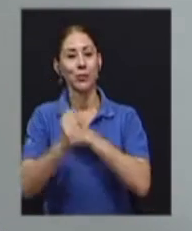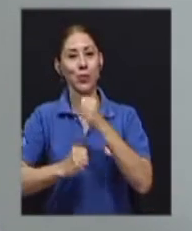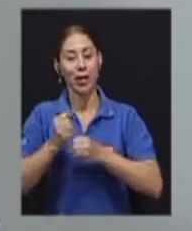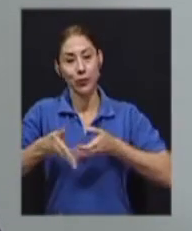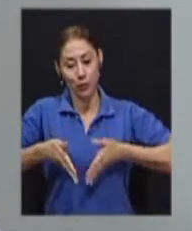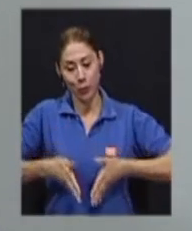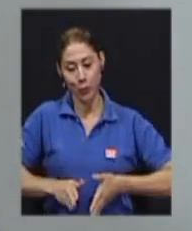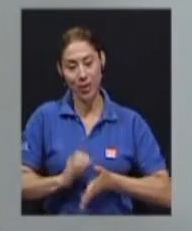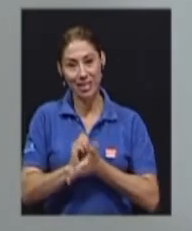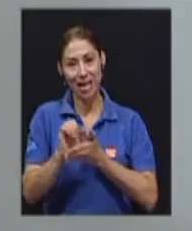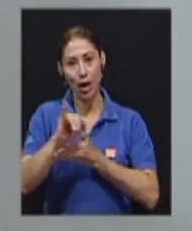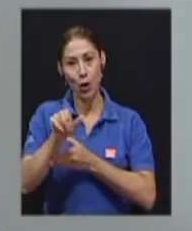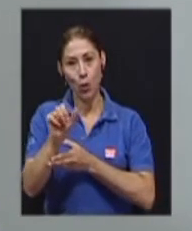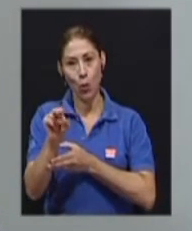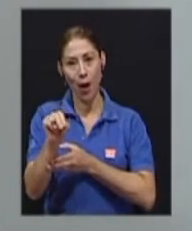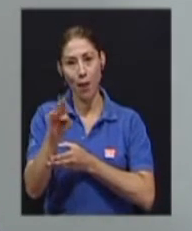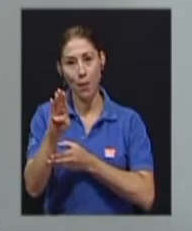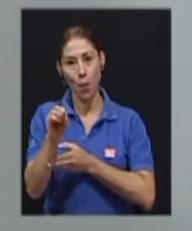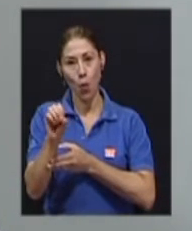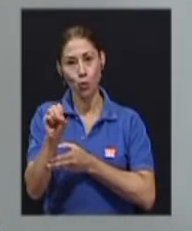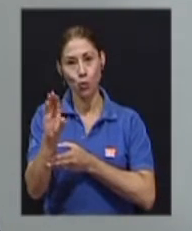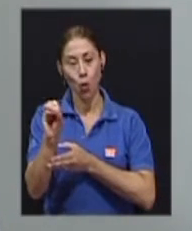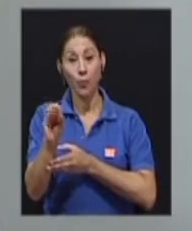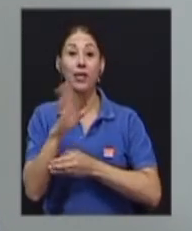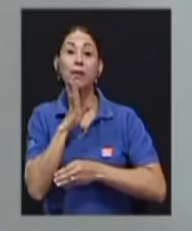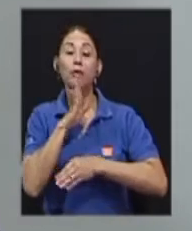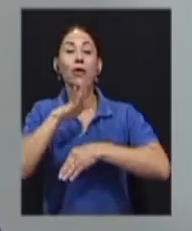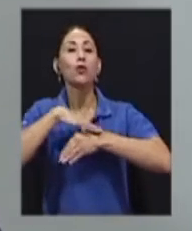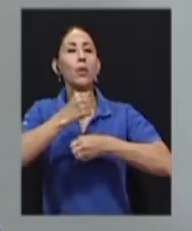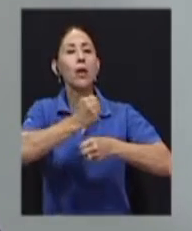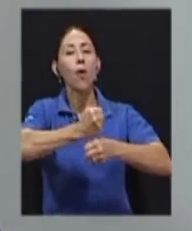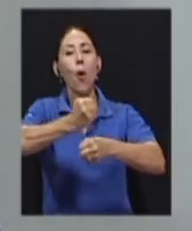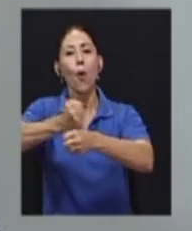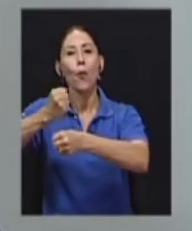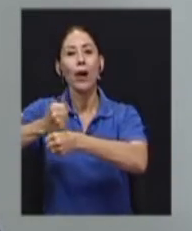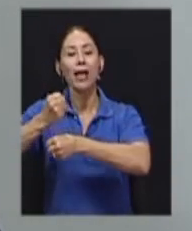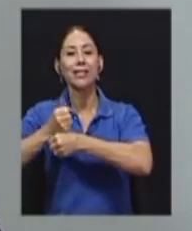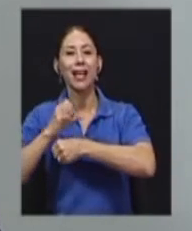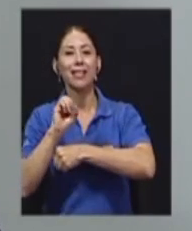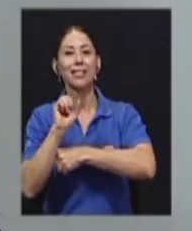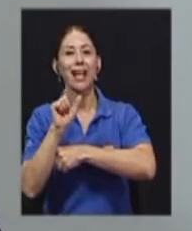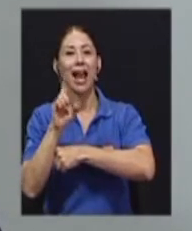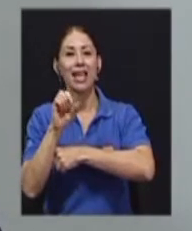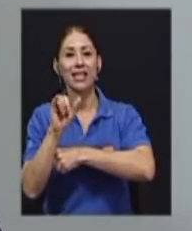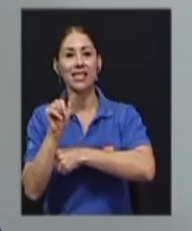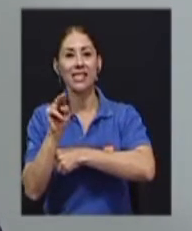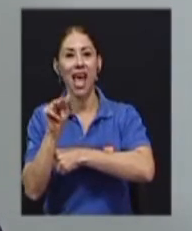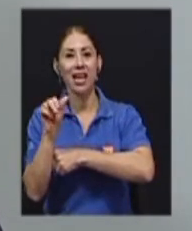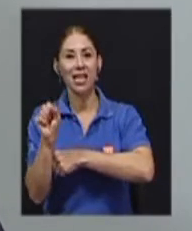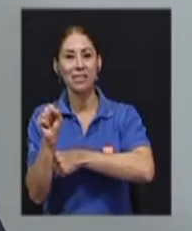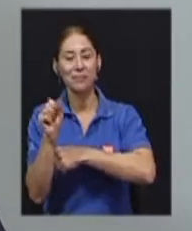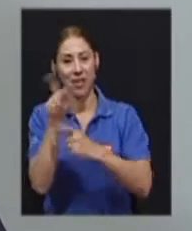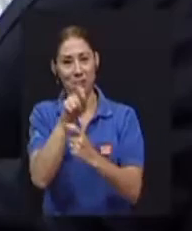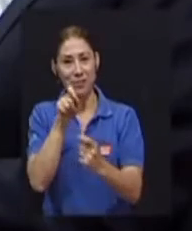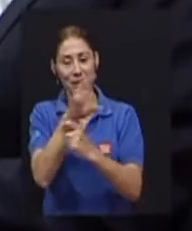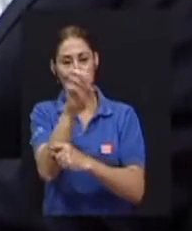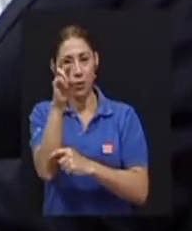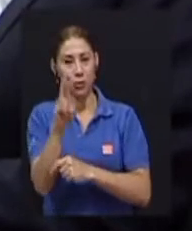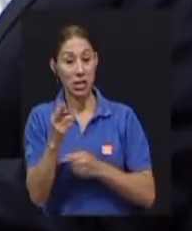de las obras salesianas y, en específico, en Costa Rica. Doña Amelia Solera